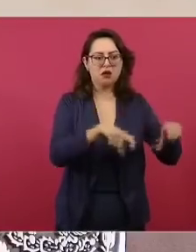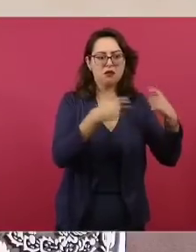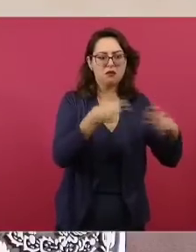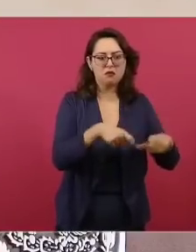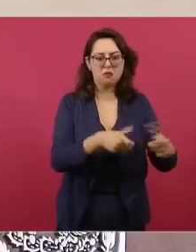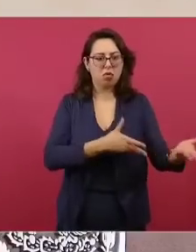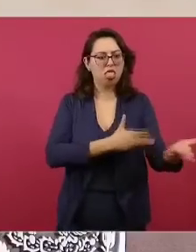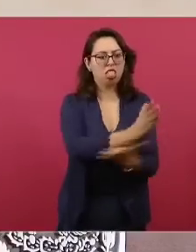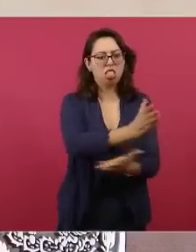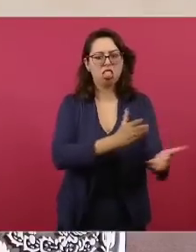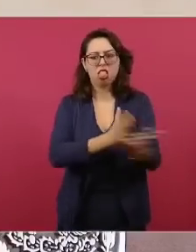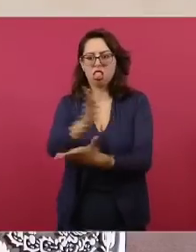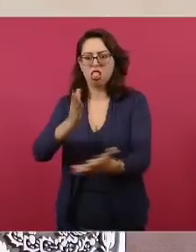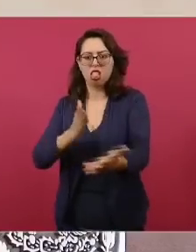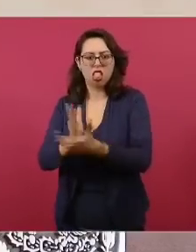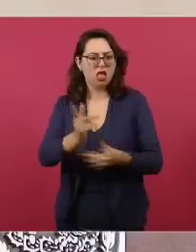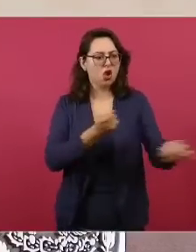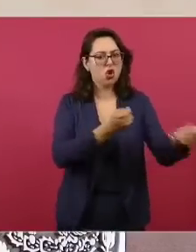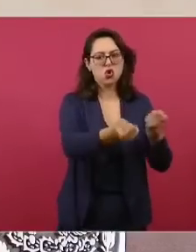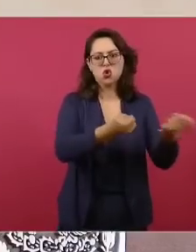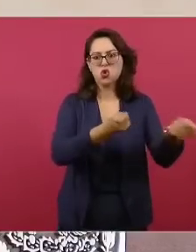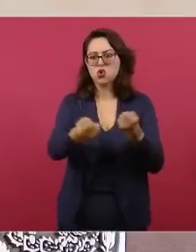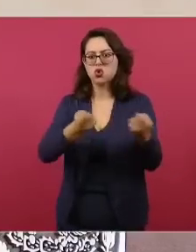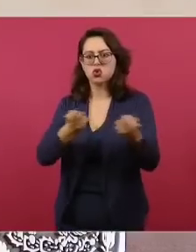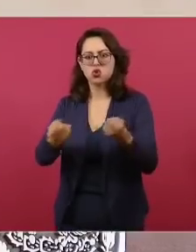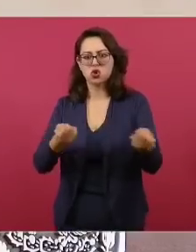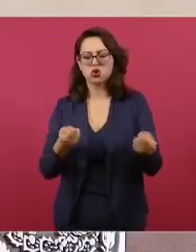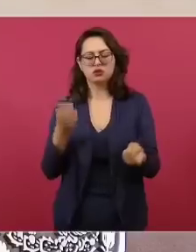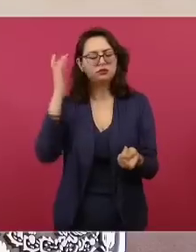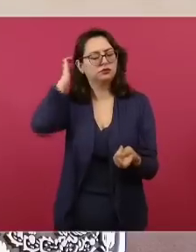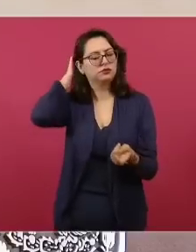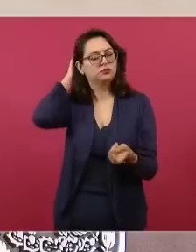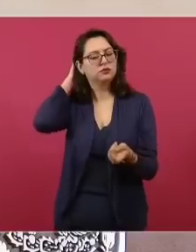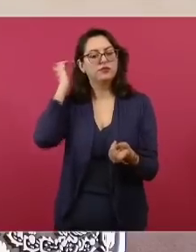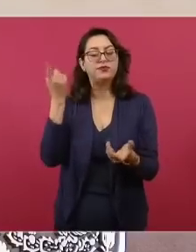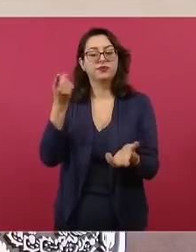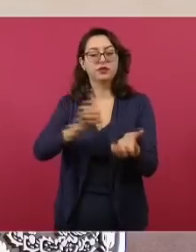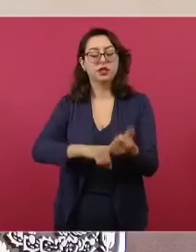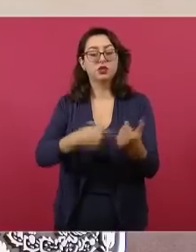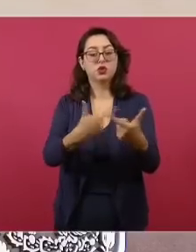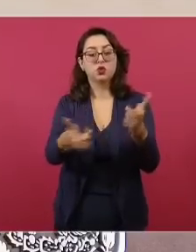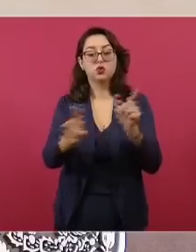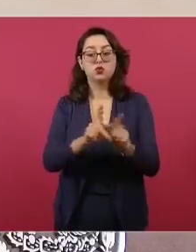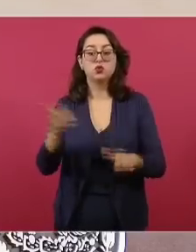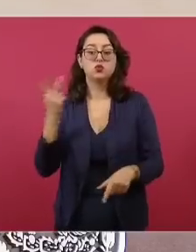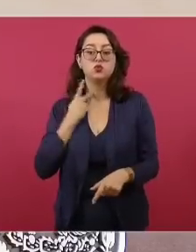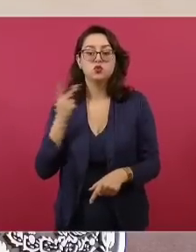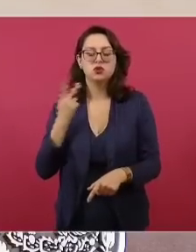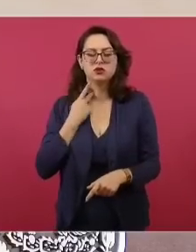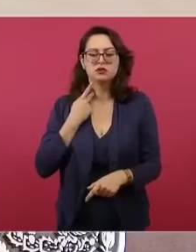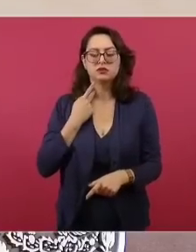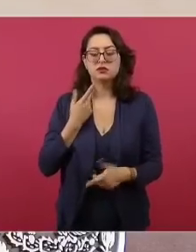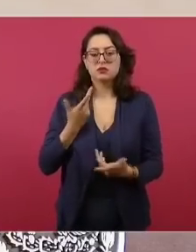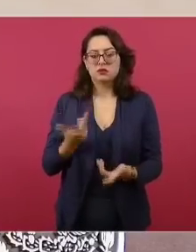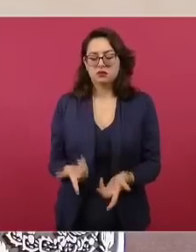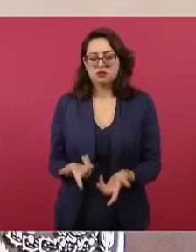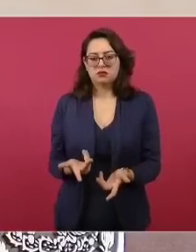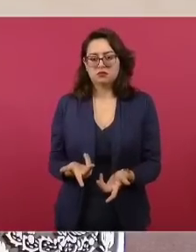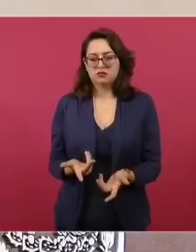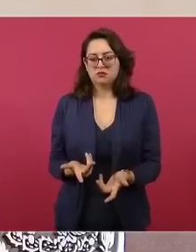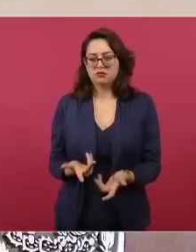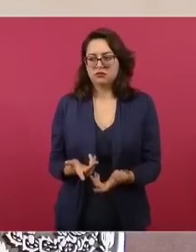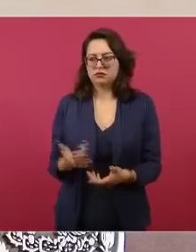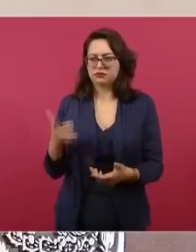de que hay un partido, de que se está luchando por la